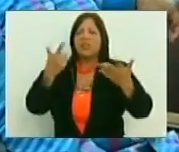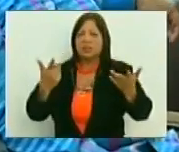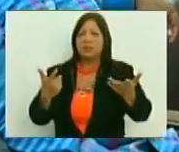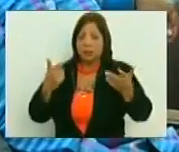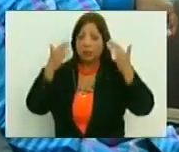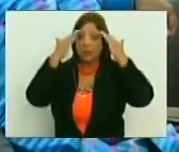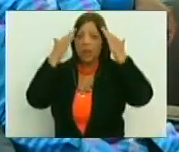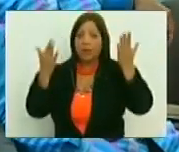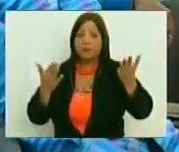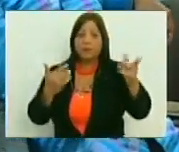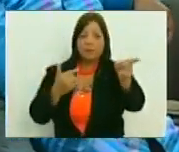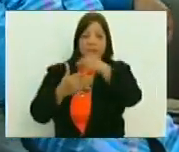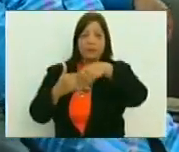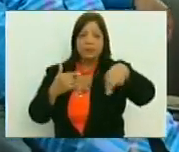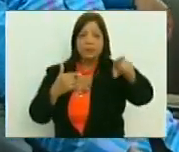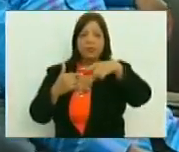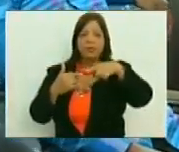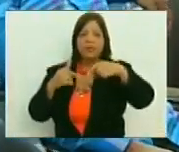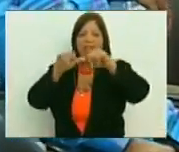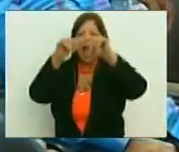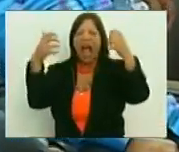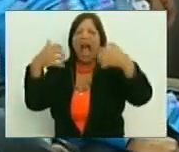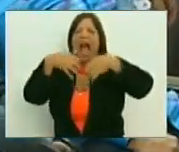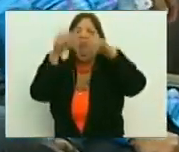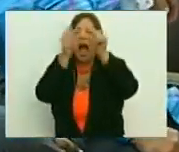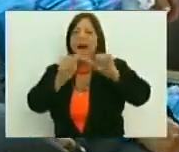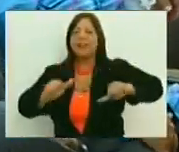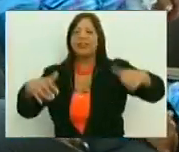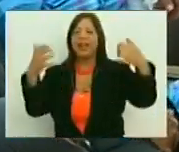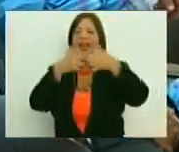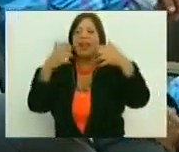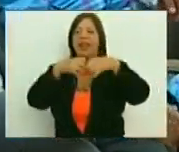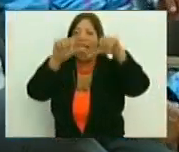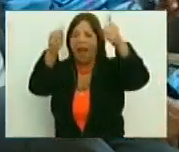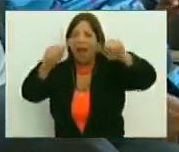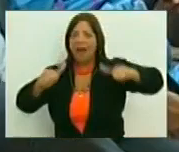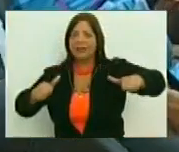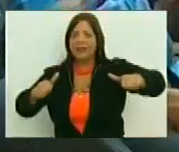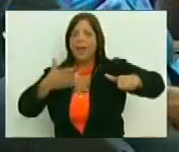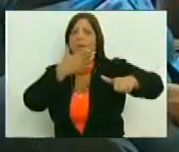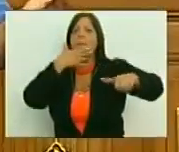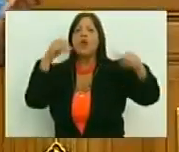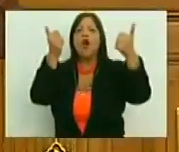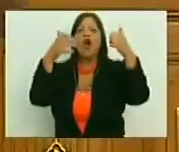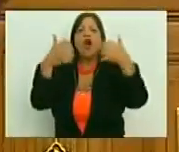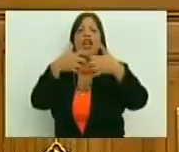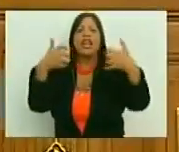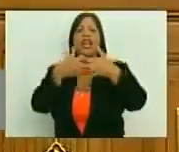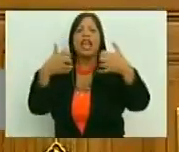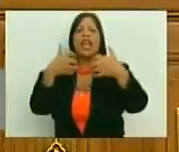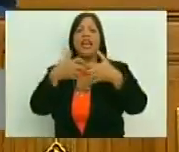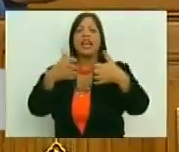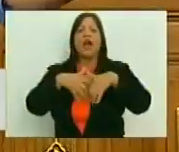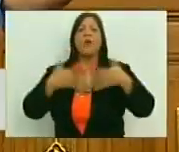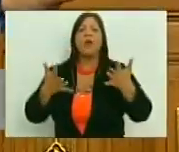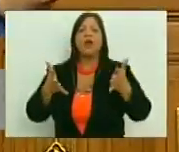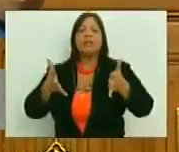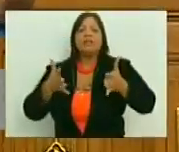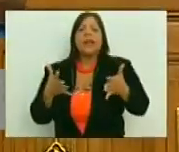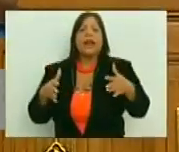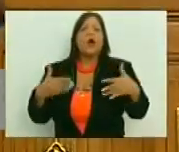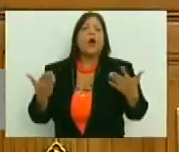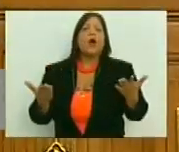ajá, ajá, Sun Sun, el arte de la guerra, ¿verdad? Que la mejor guerra, la mejor guerra, la que, la que se gana,